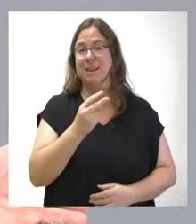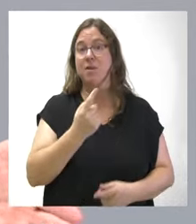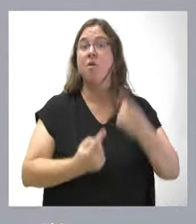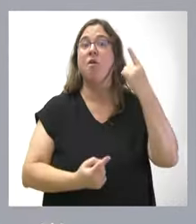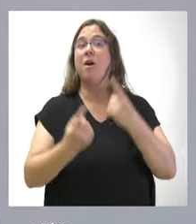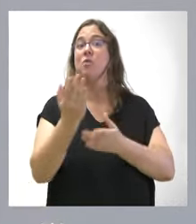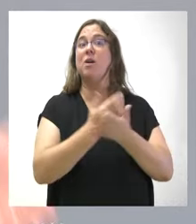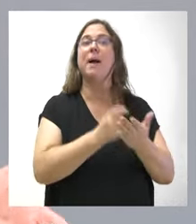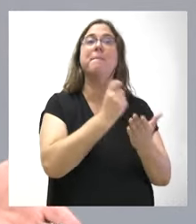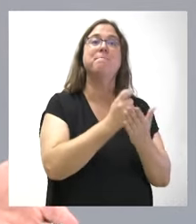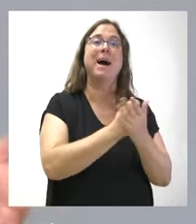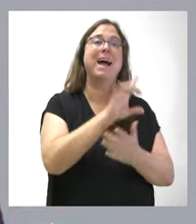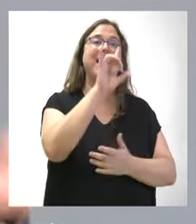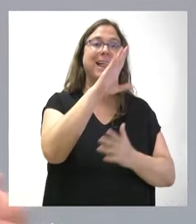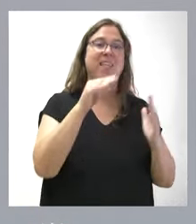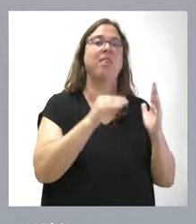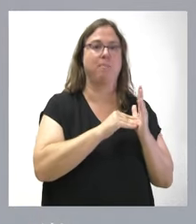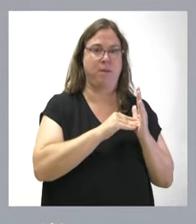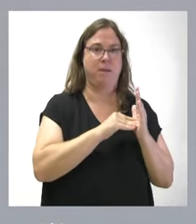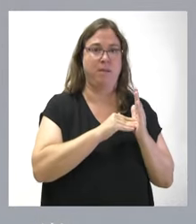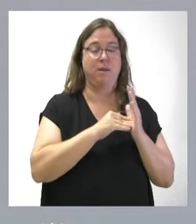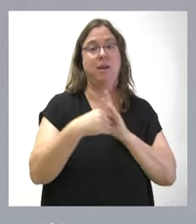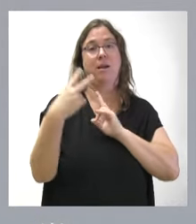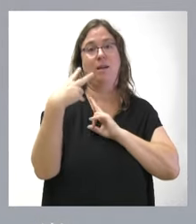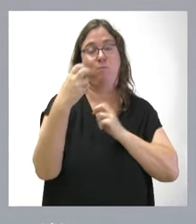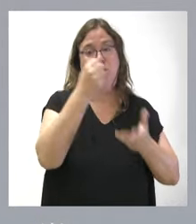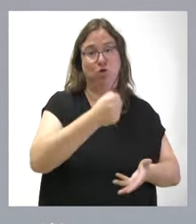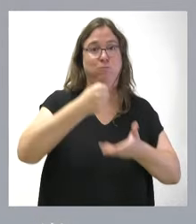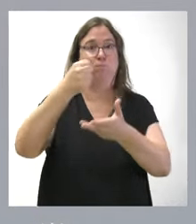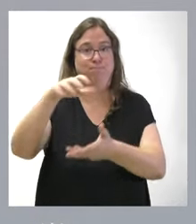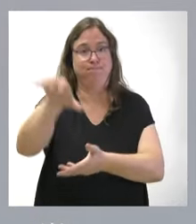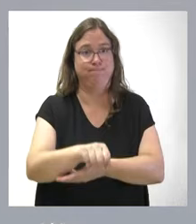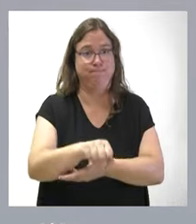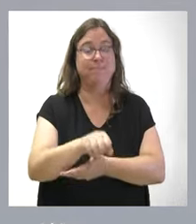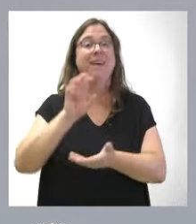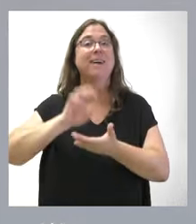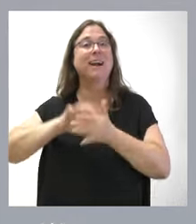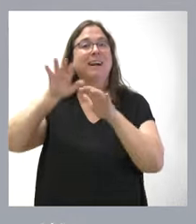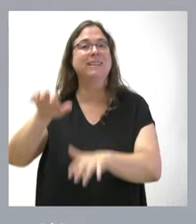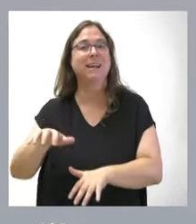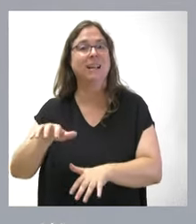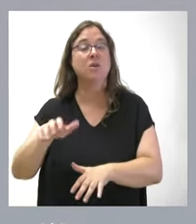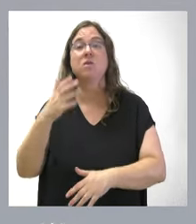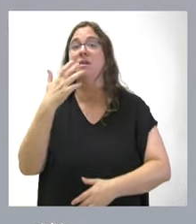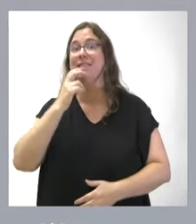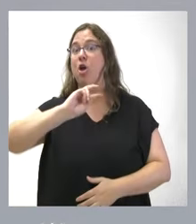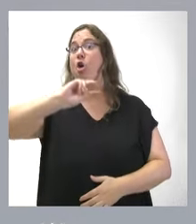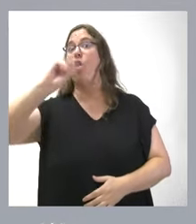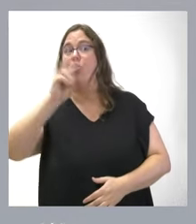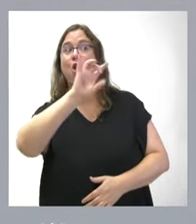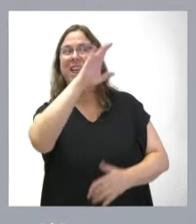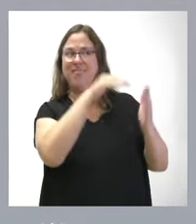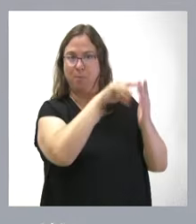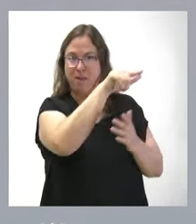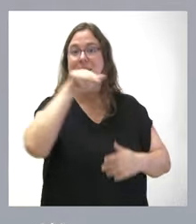comunidades autónomas paga 15.000 euros en el impuesto de transmisiones patrimoniales y en Castilla y León, cuando en otros sitios se pagan 15.000 euros,